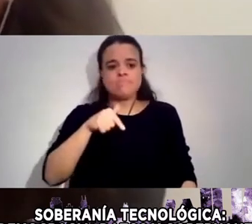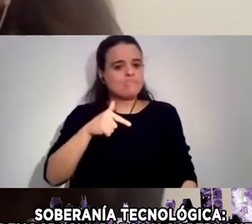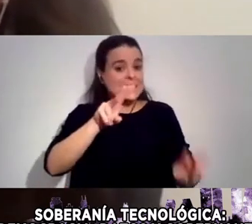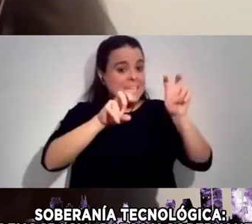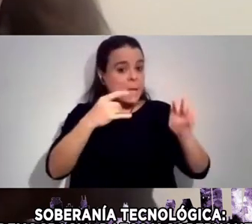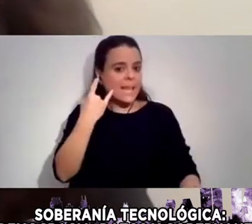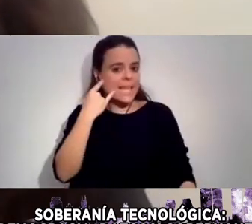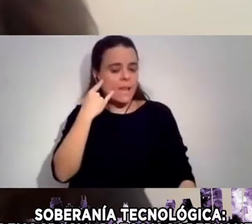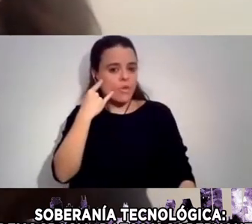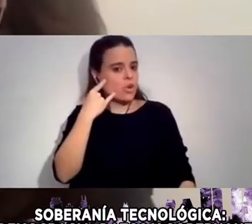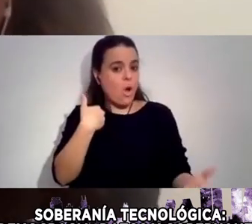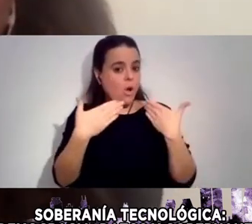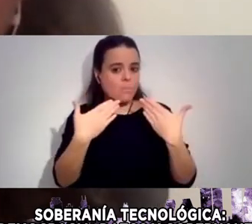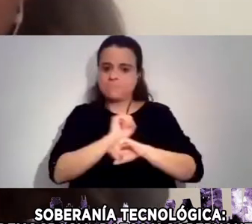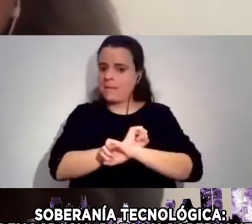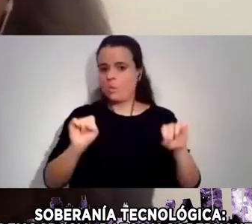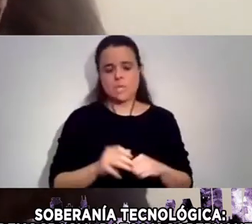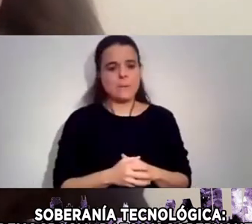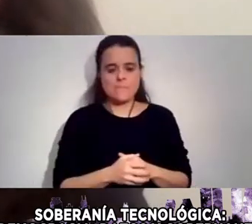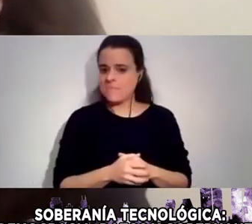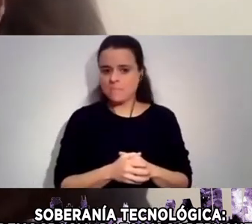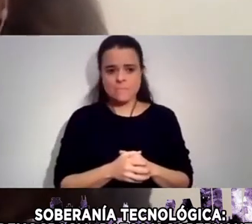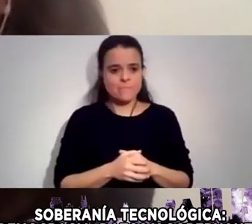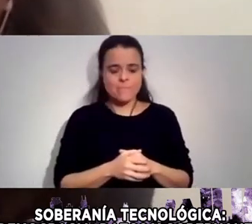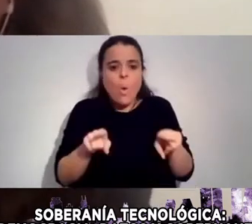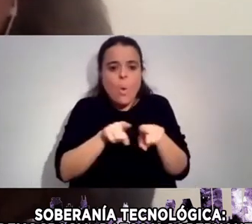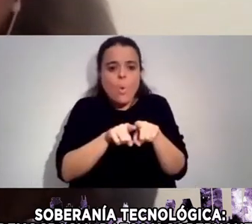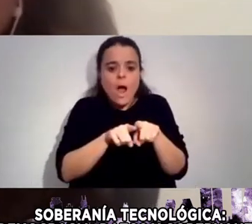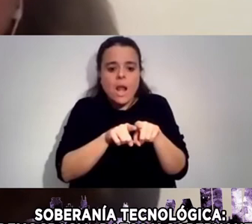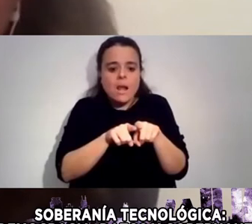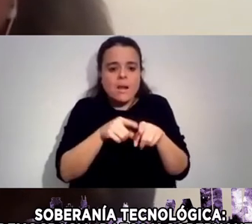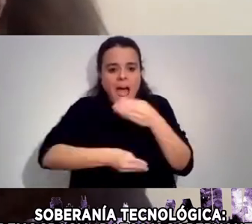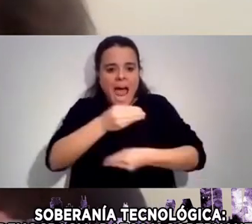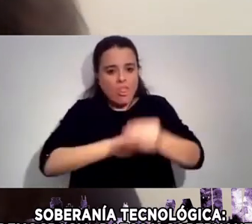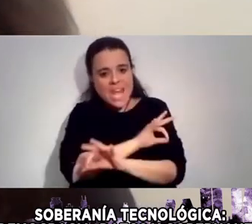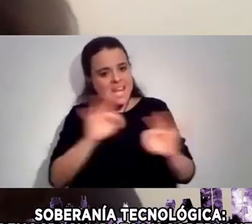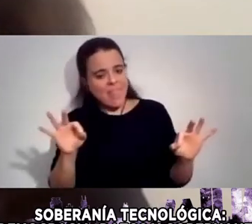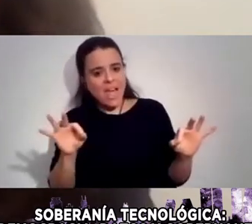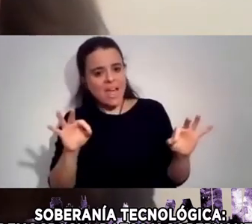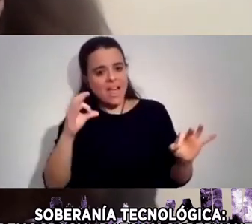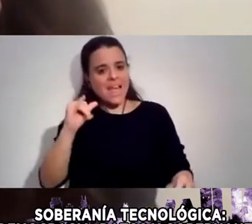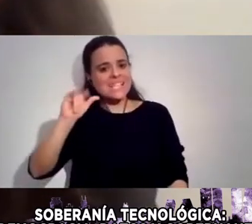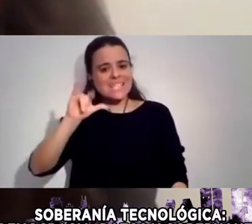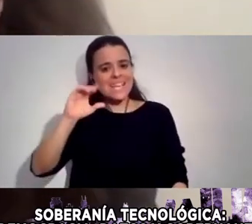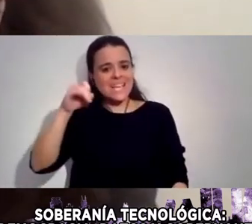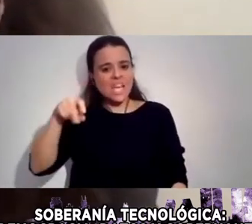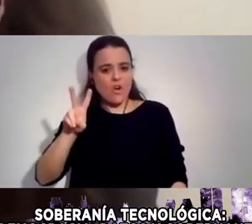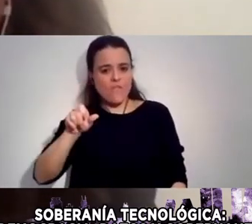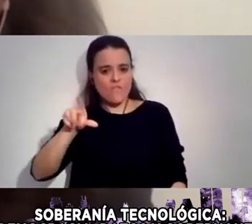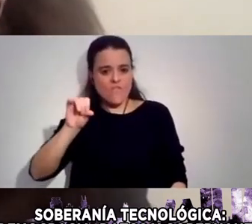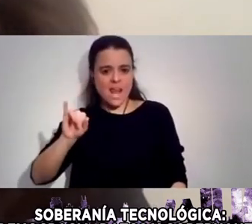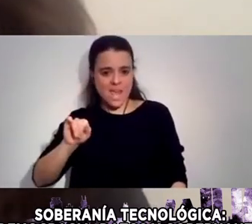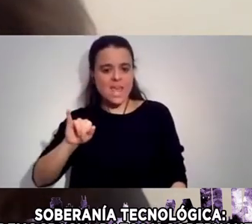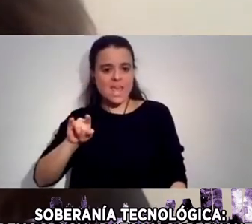Y el nivel De inacción Ante La embestida De Silicon Valley Sin fundamento Legal Más que Términos De